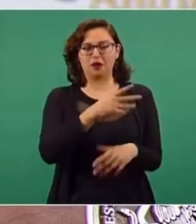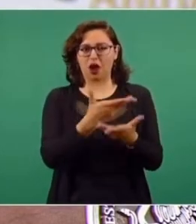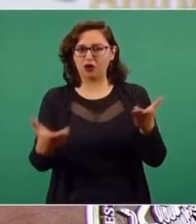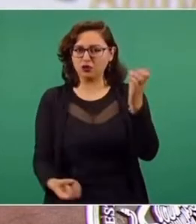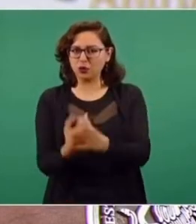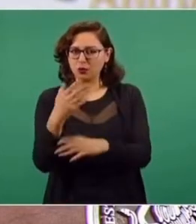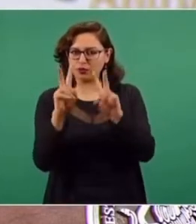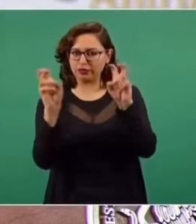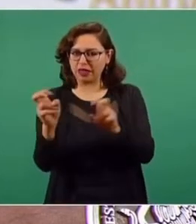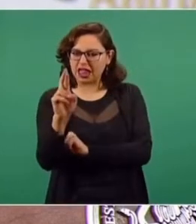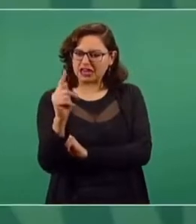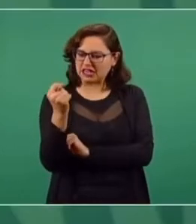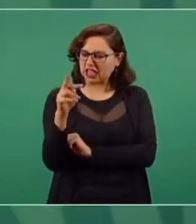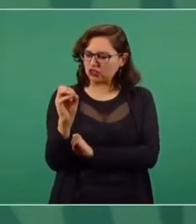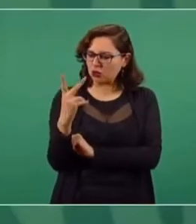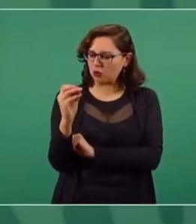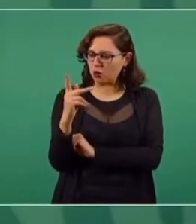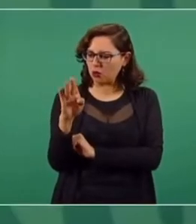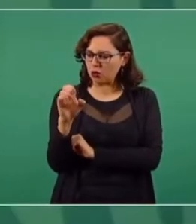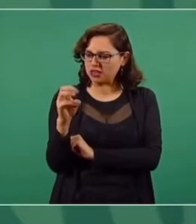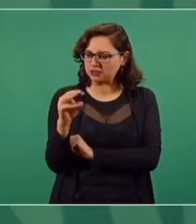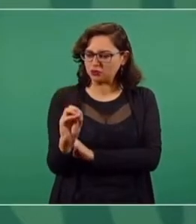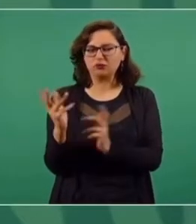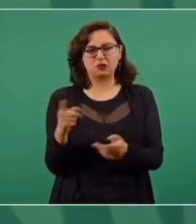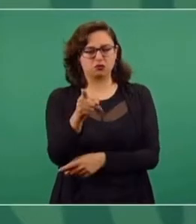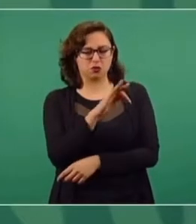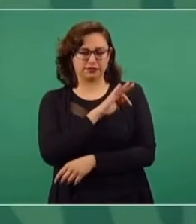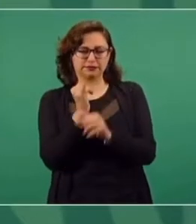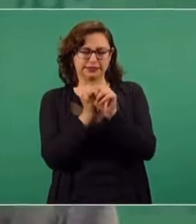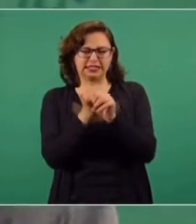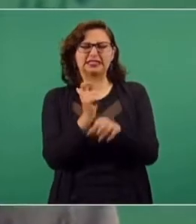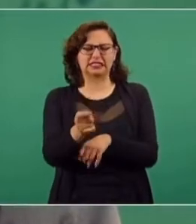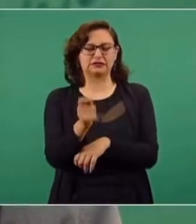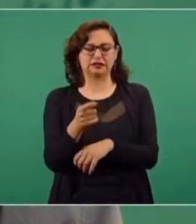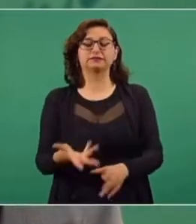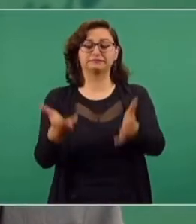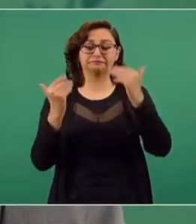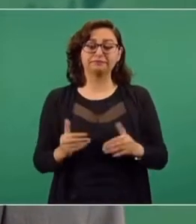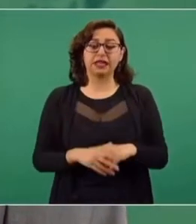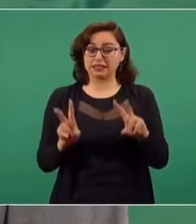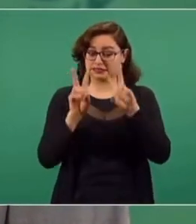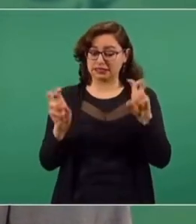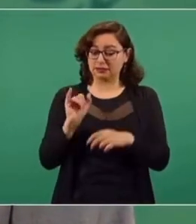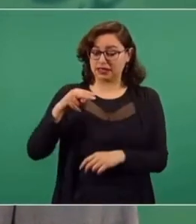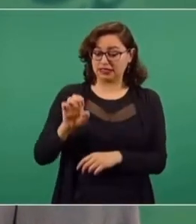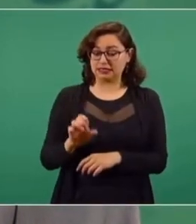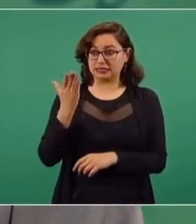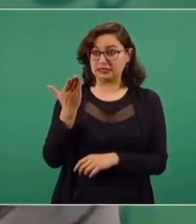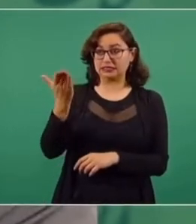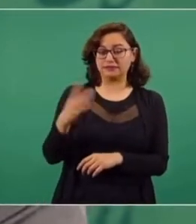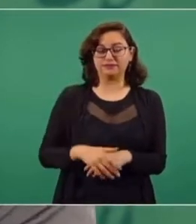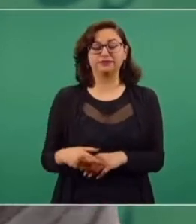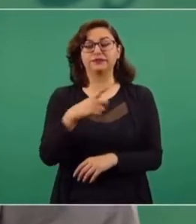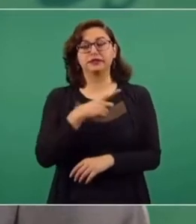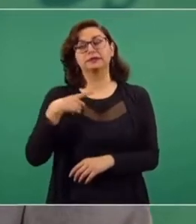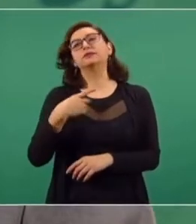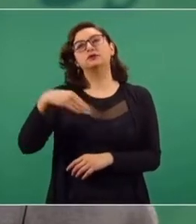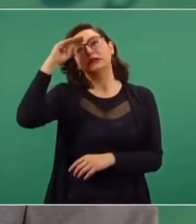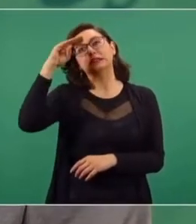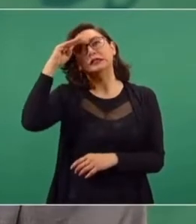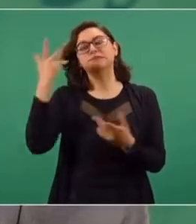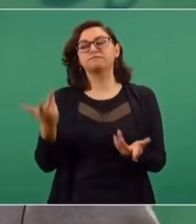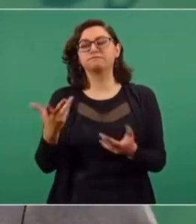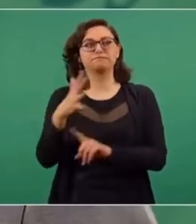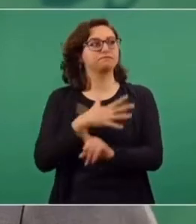en el caso del INE, tenemos que buscar que esté a la altura de las circunstancias,